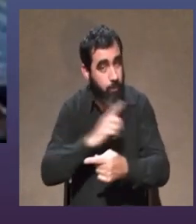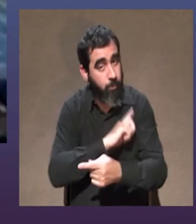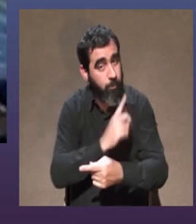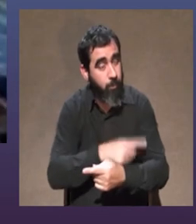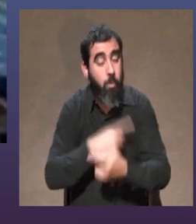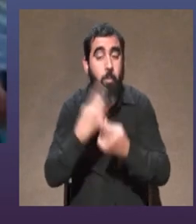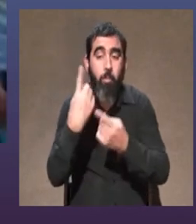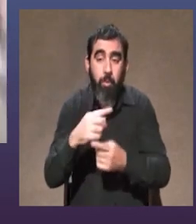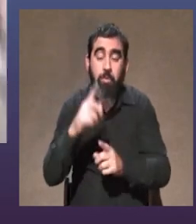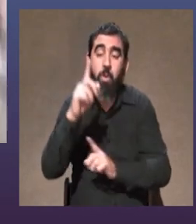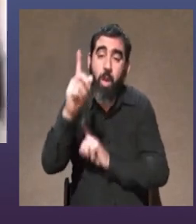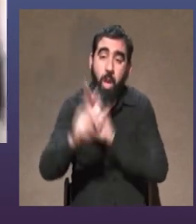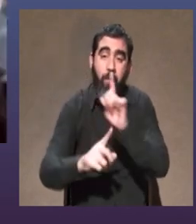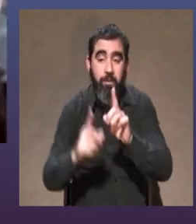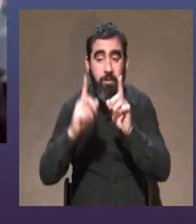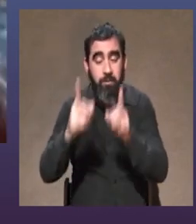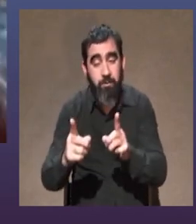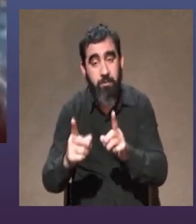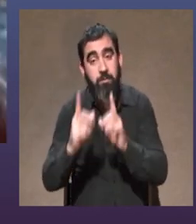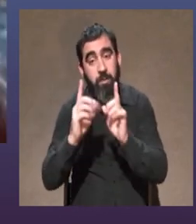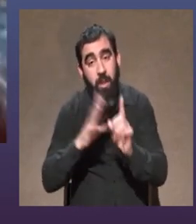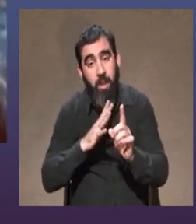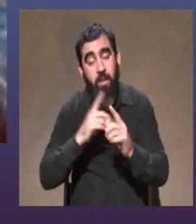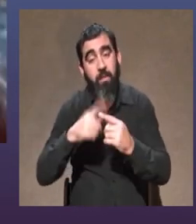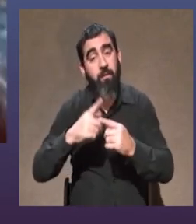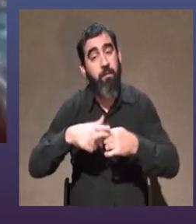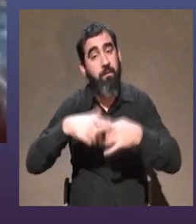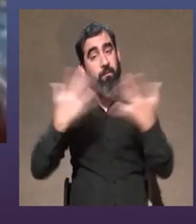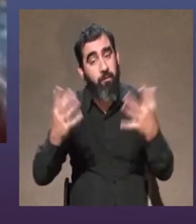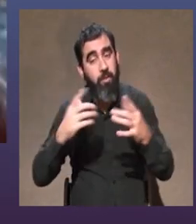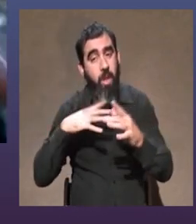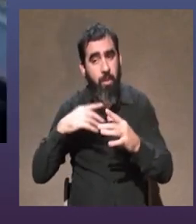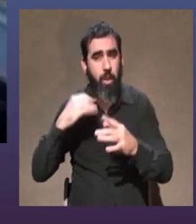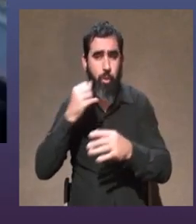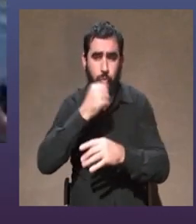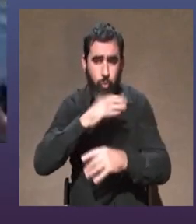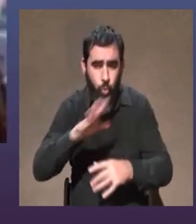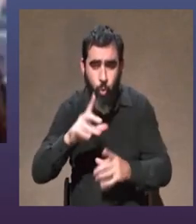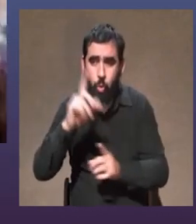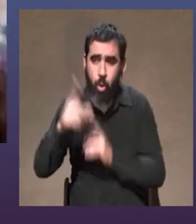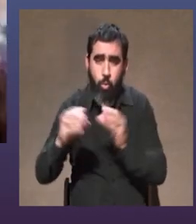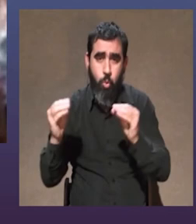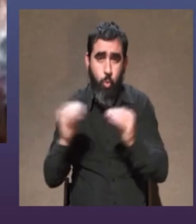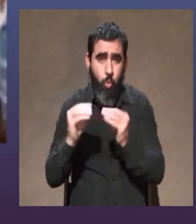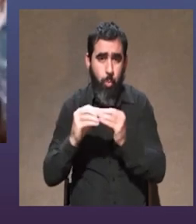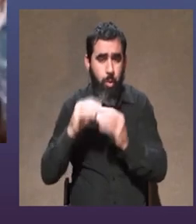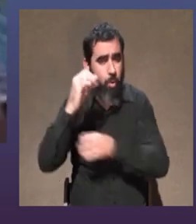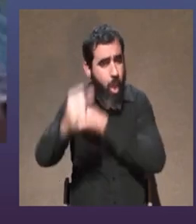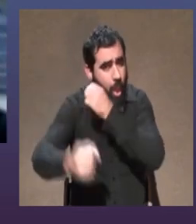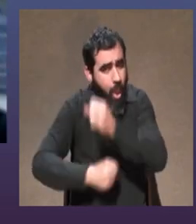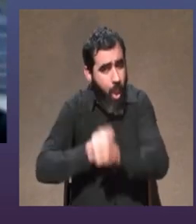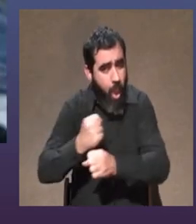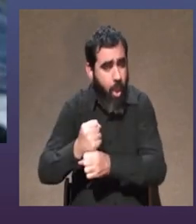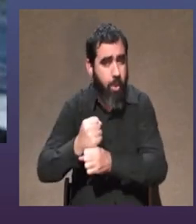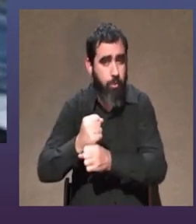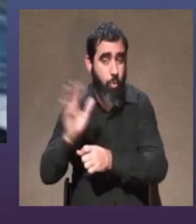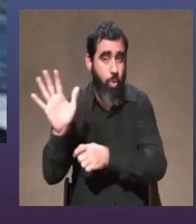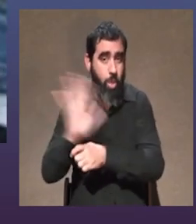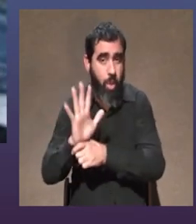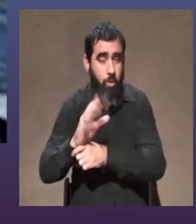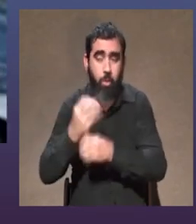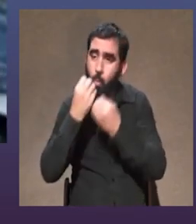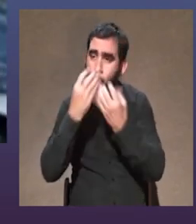y bueno por eso es que a cada tanto tiempo estamos celebrando las largas carreras de compañeros a pesar de las dificultades